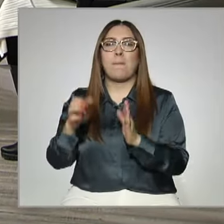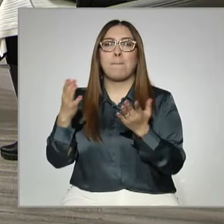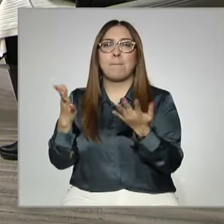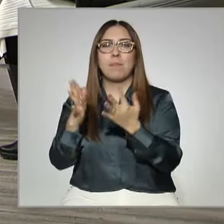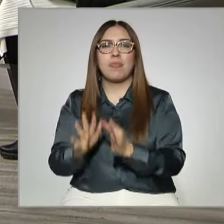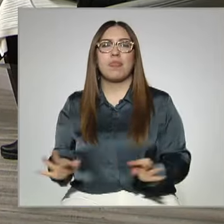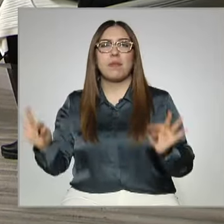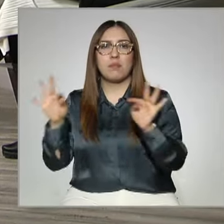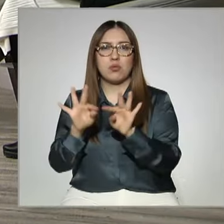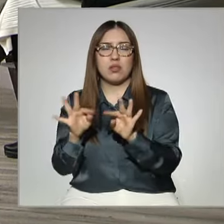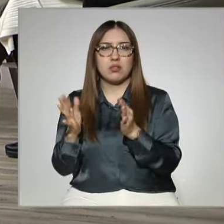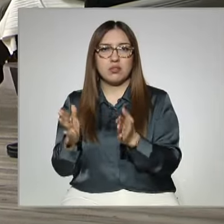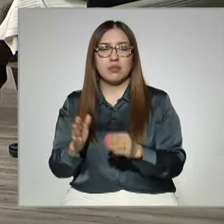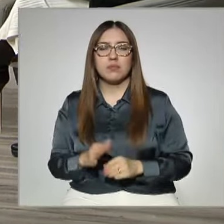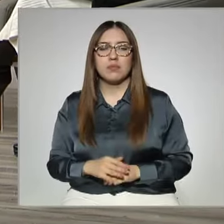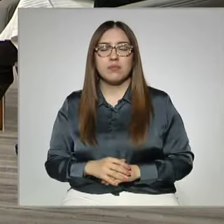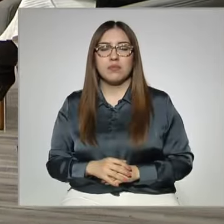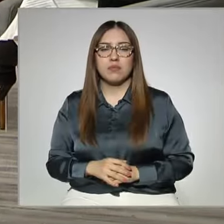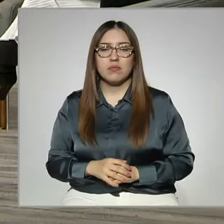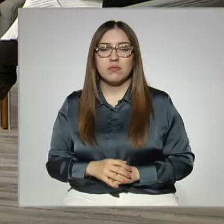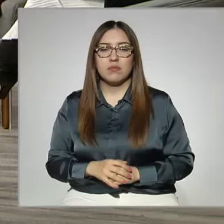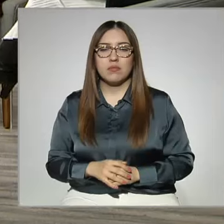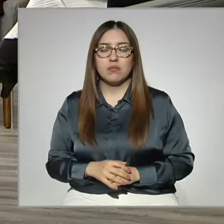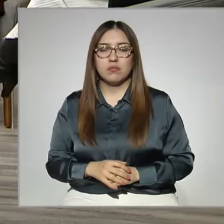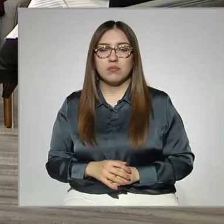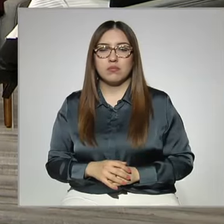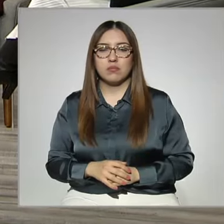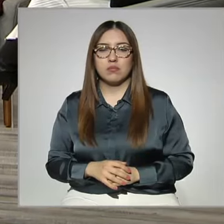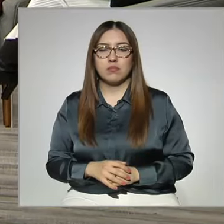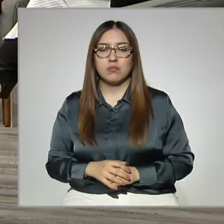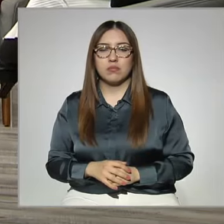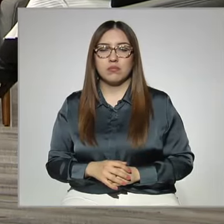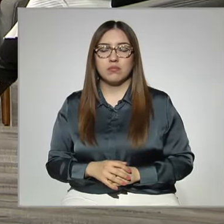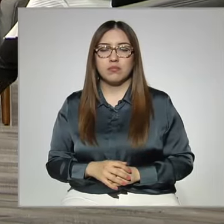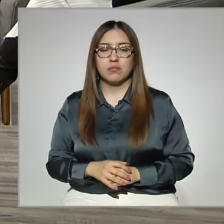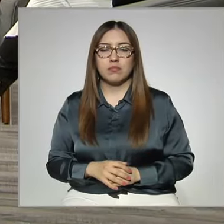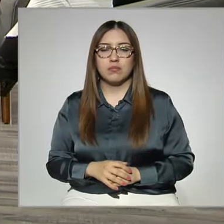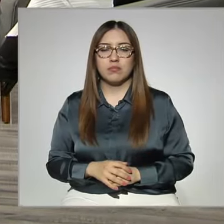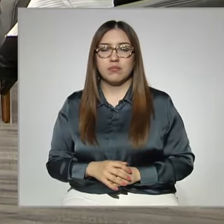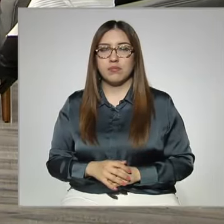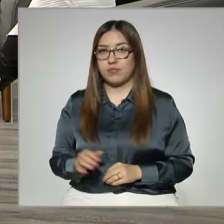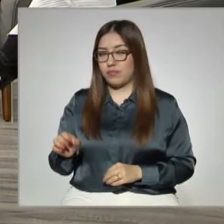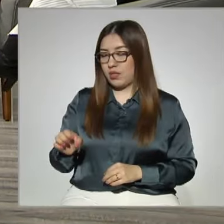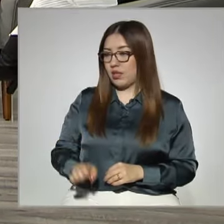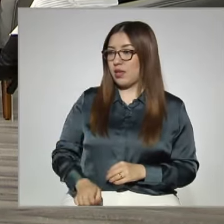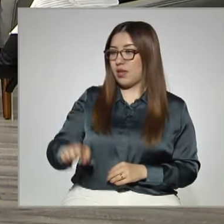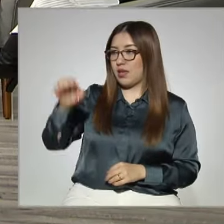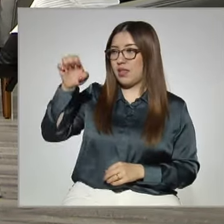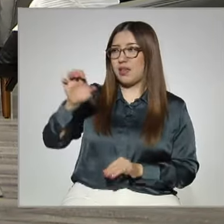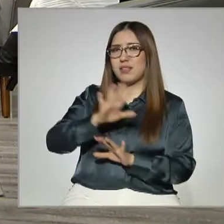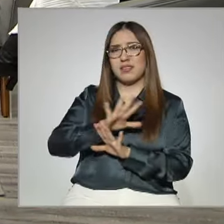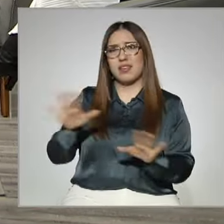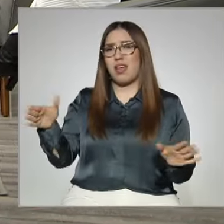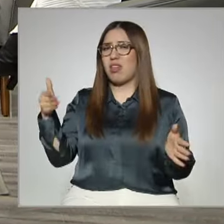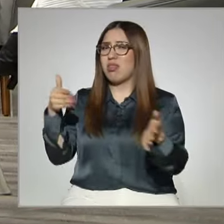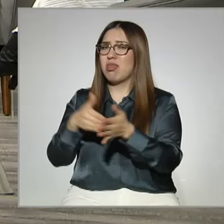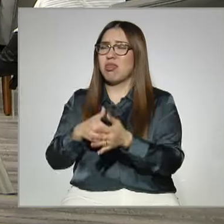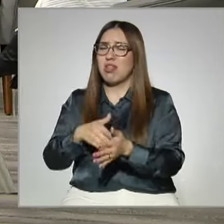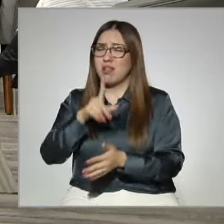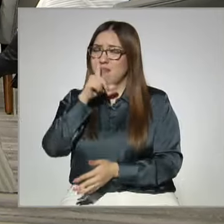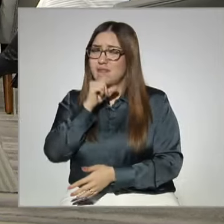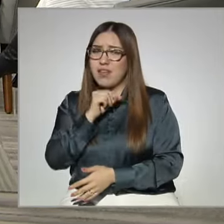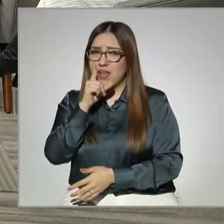pues, que no pensemos, y lo decíamos hace un rato en redes, que la edad es un impedimento para retomar los